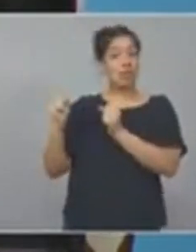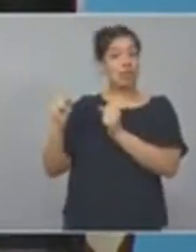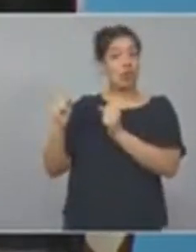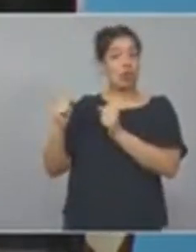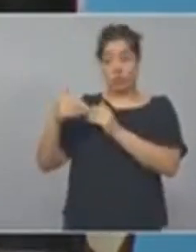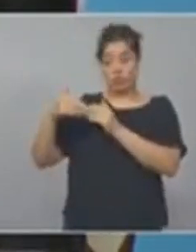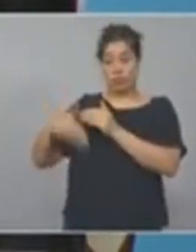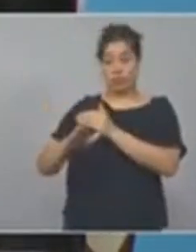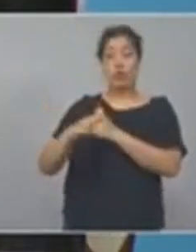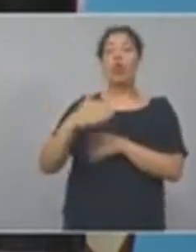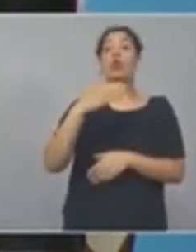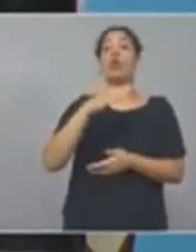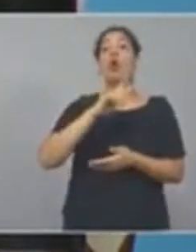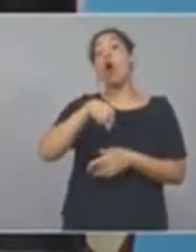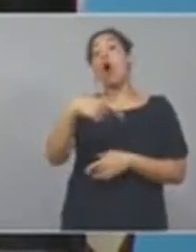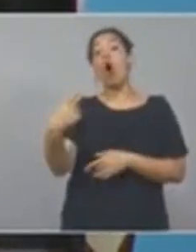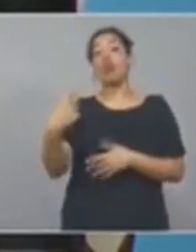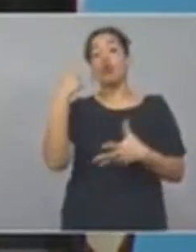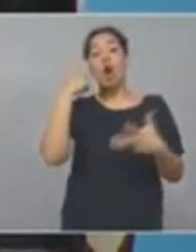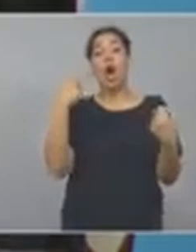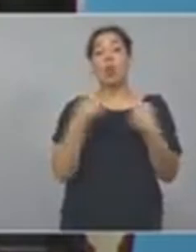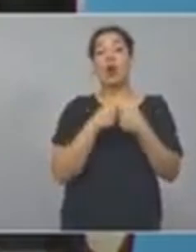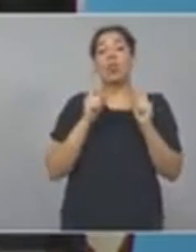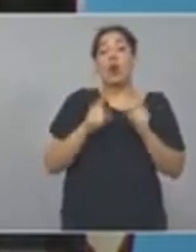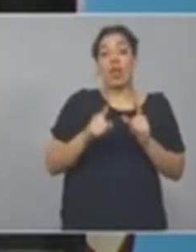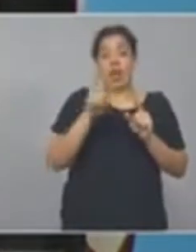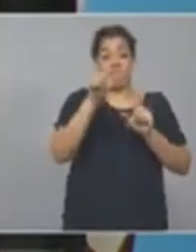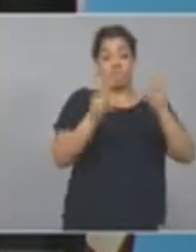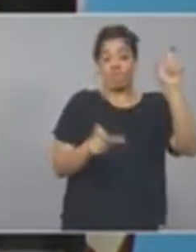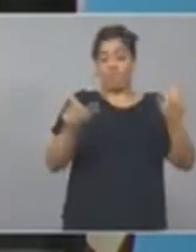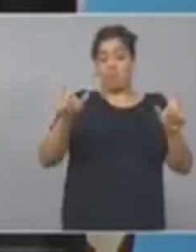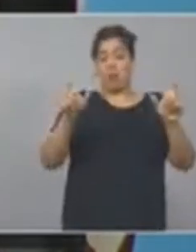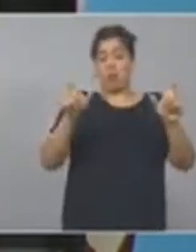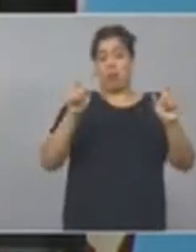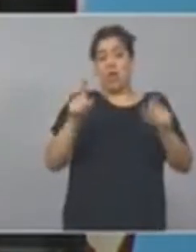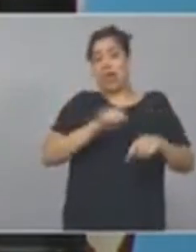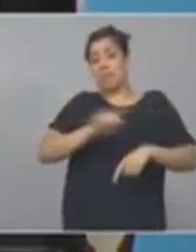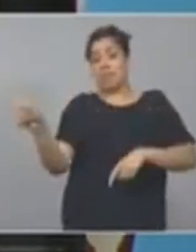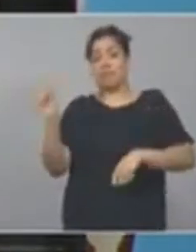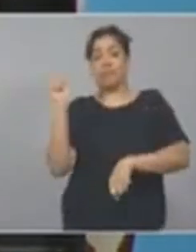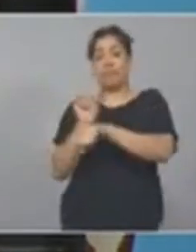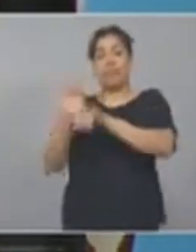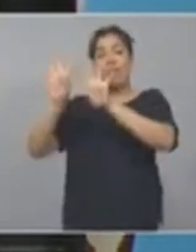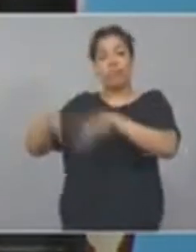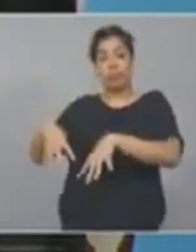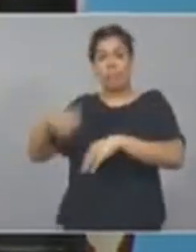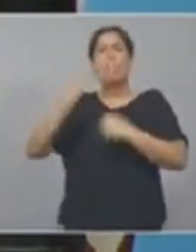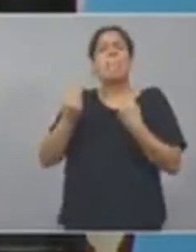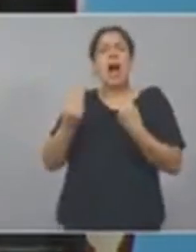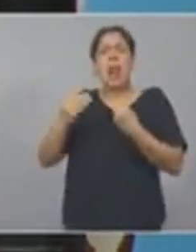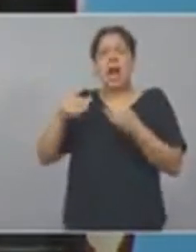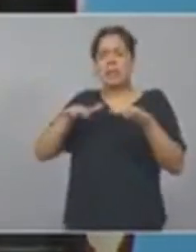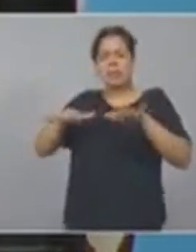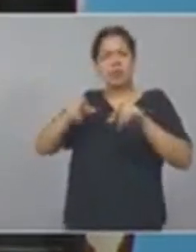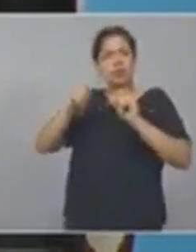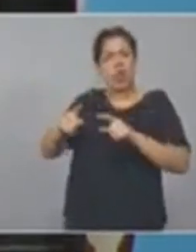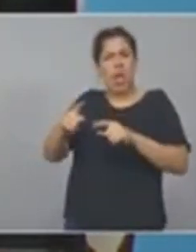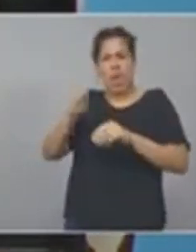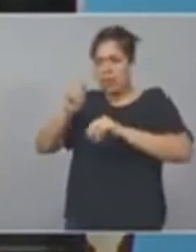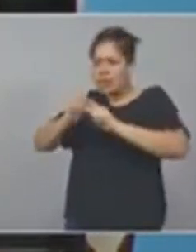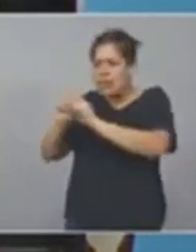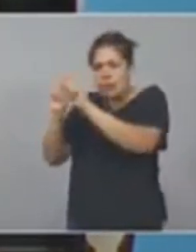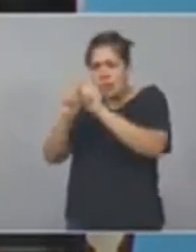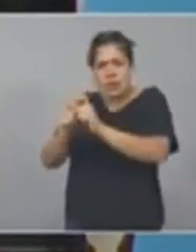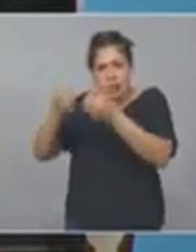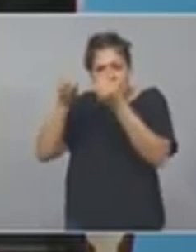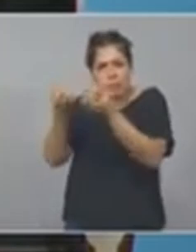que ver con las cárceles de la provincia de Buenos Aires, el Fondo de Infraestructura Penitenciaria, Leo era ministro cuando avanzamos